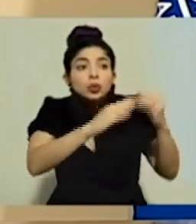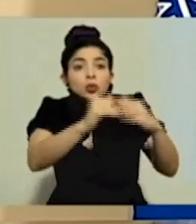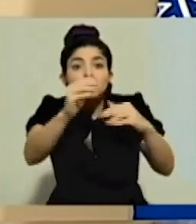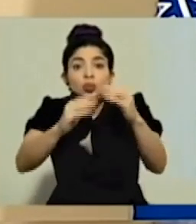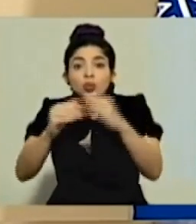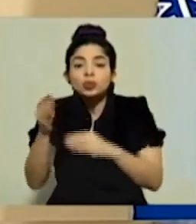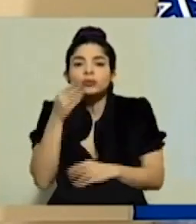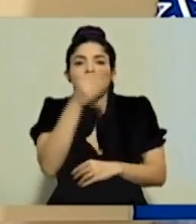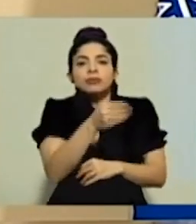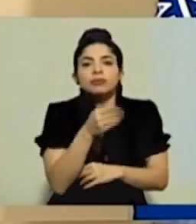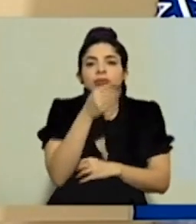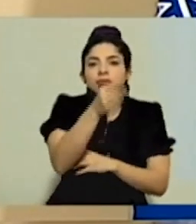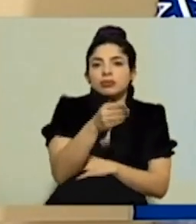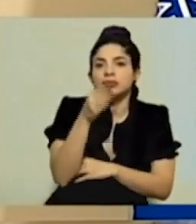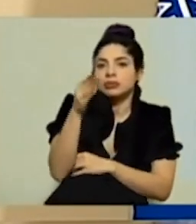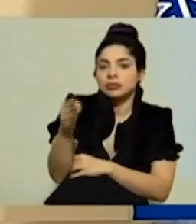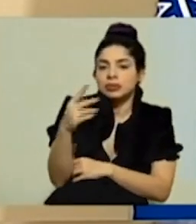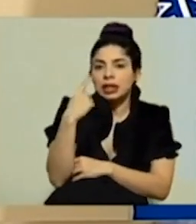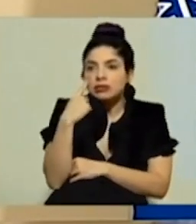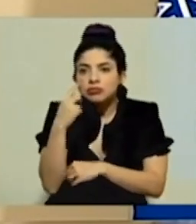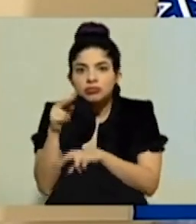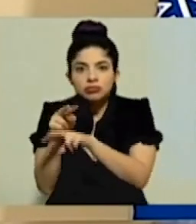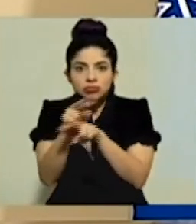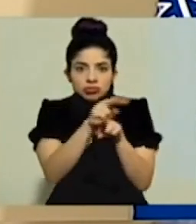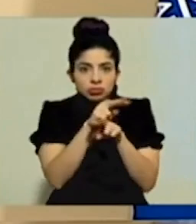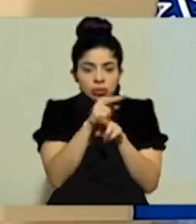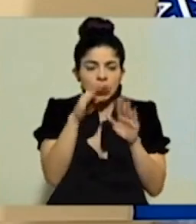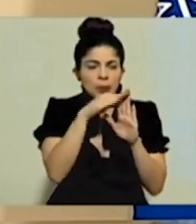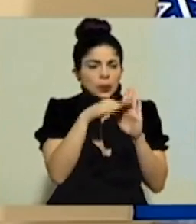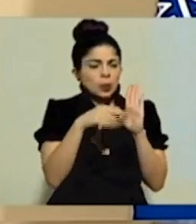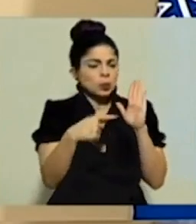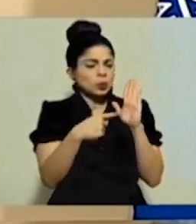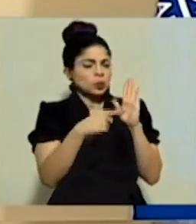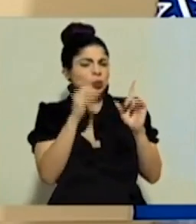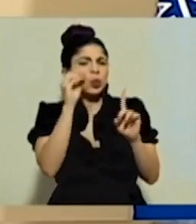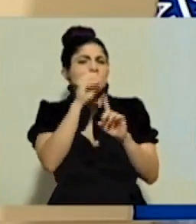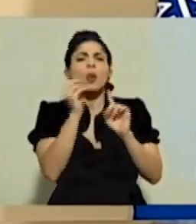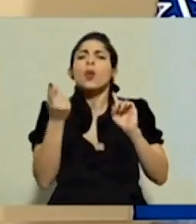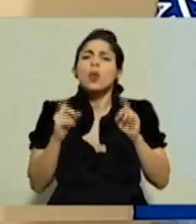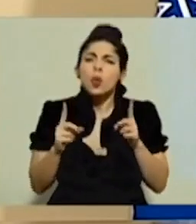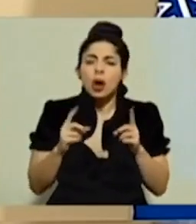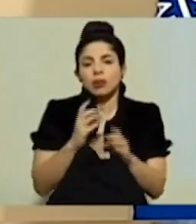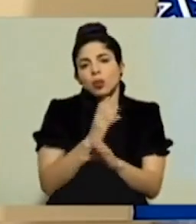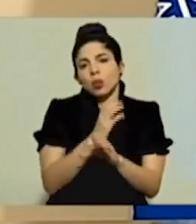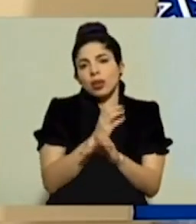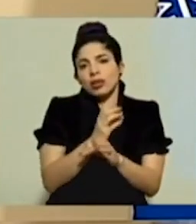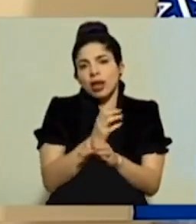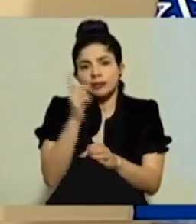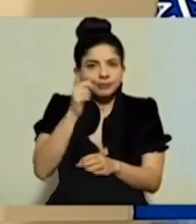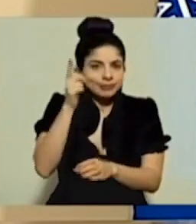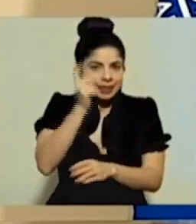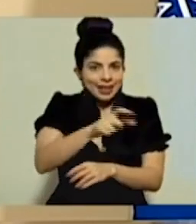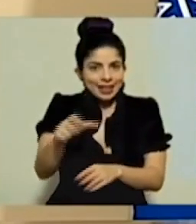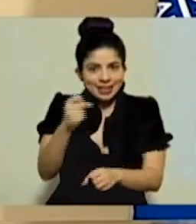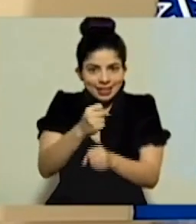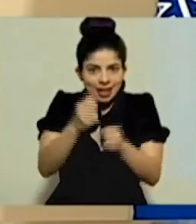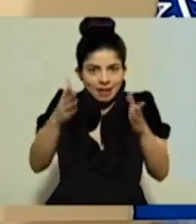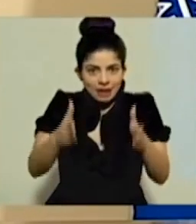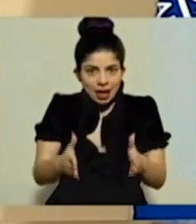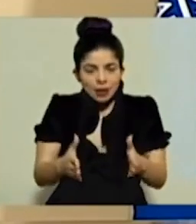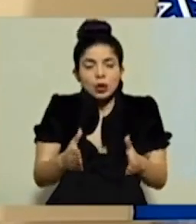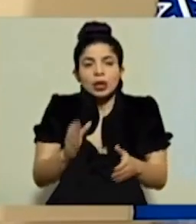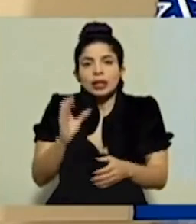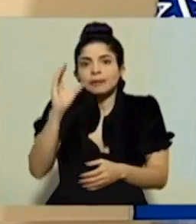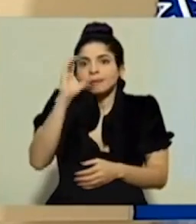Entonces, el objetivo del protocolo es, por supuesto, cuidar a los trabajadores, lograr que haya